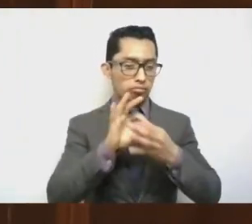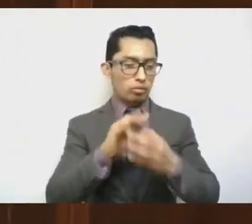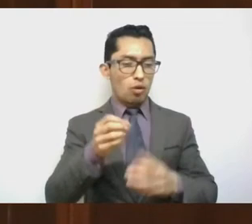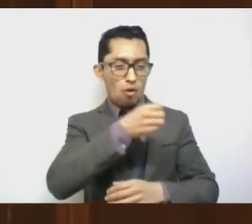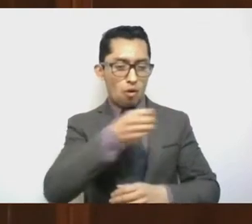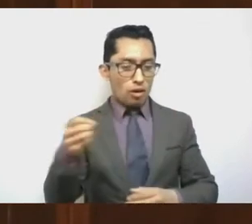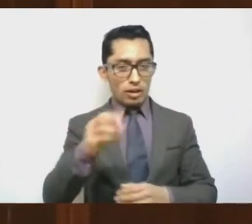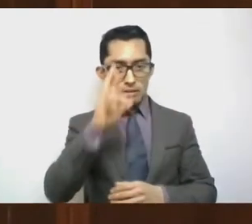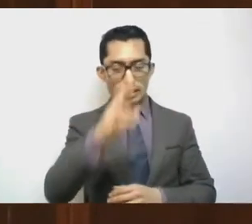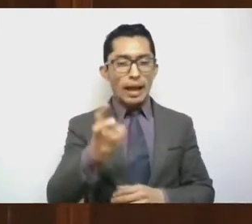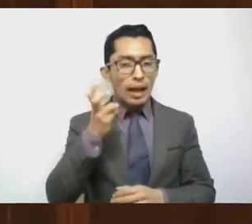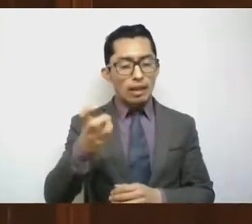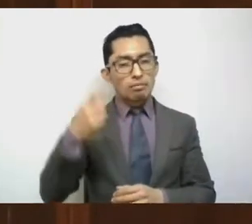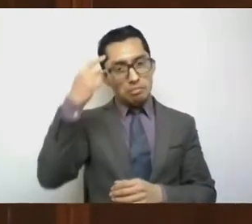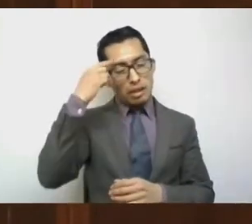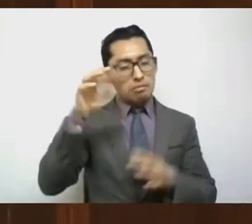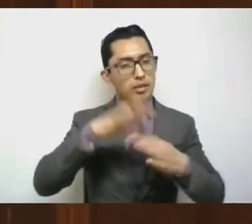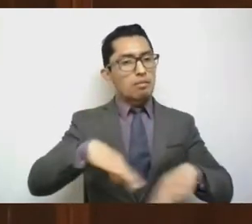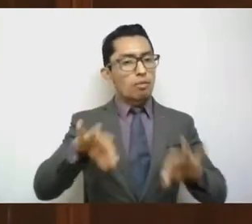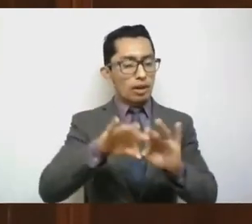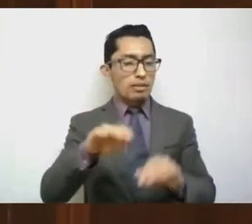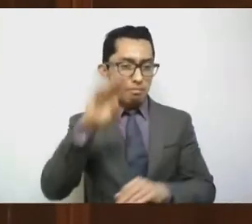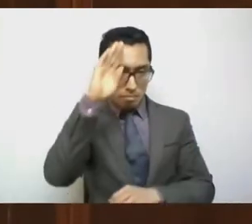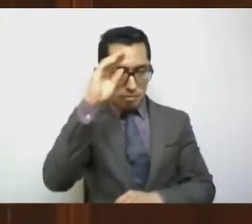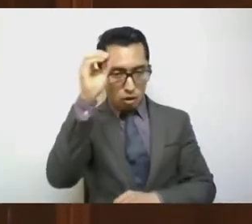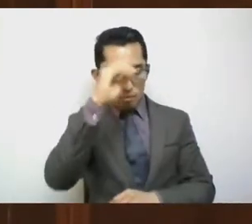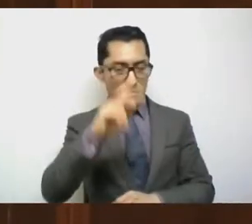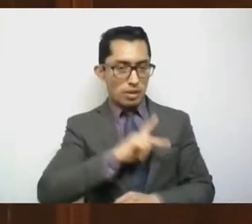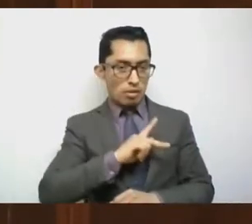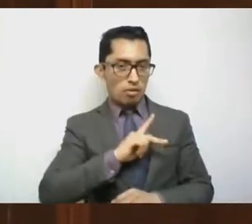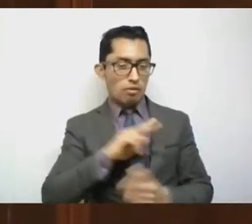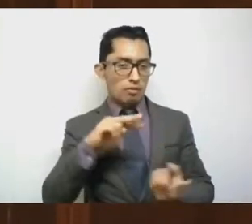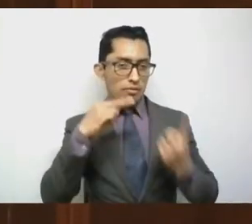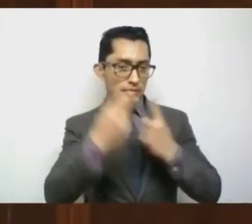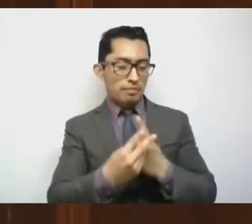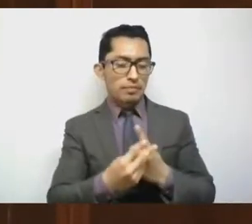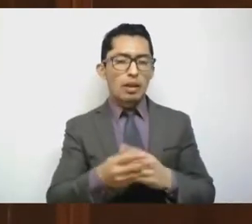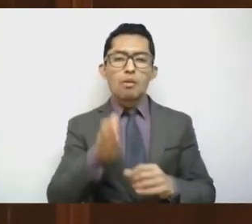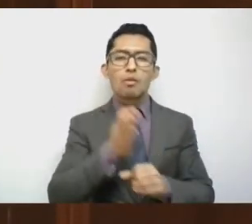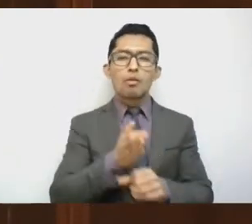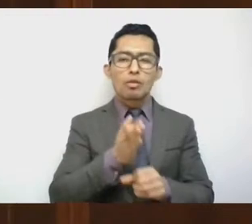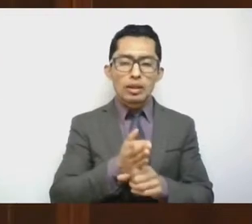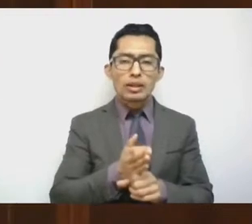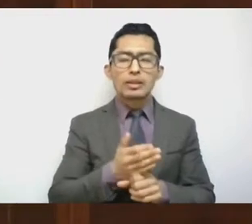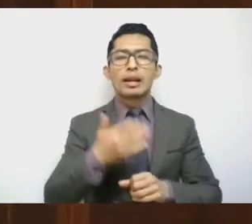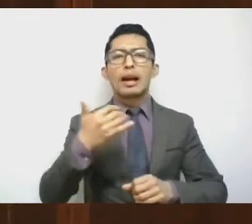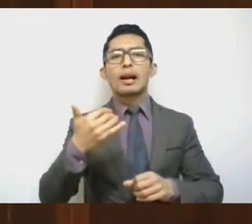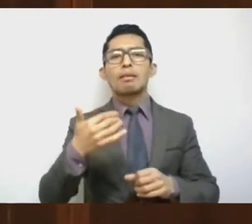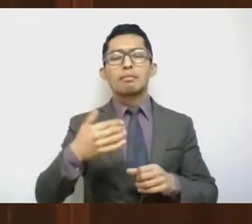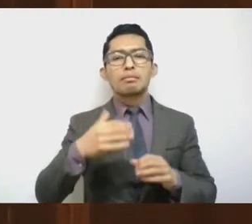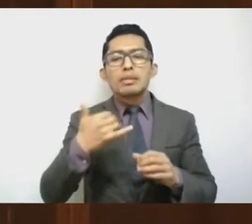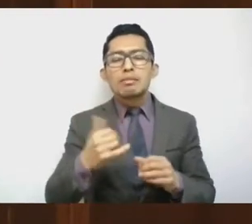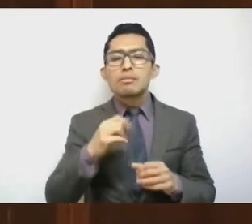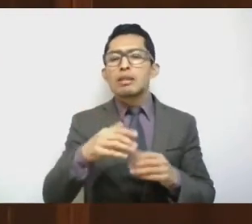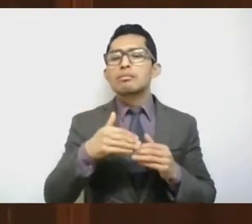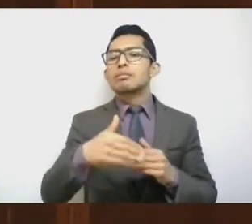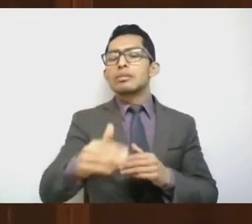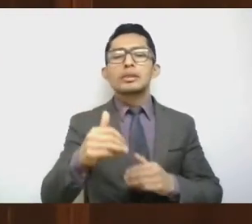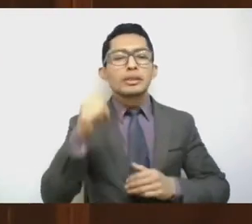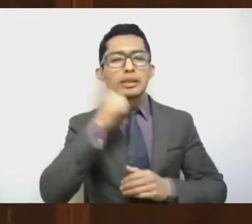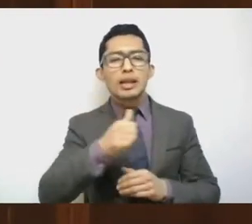principio, ¿qué es lo que en este momento y siempre a lo largo de la historia